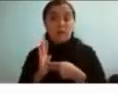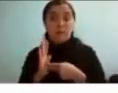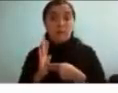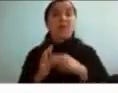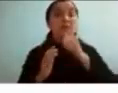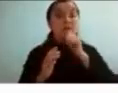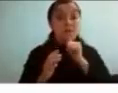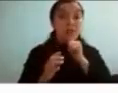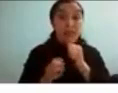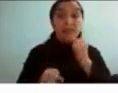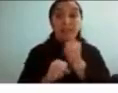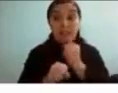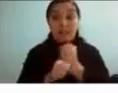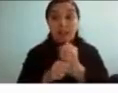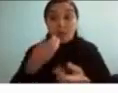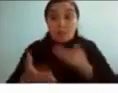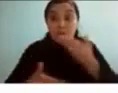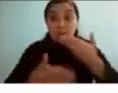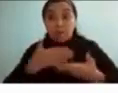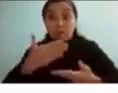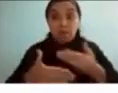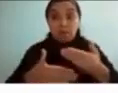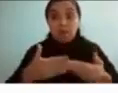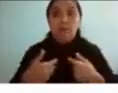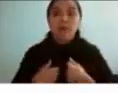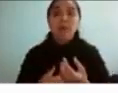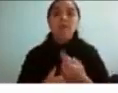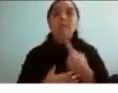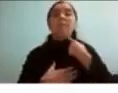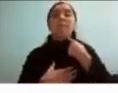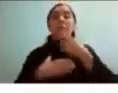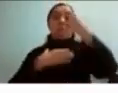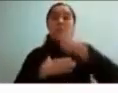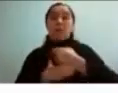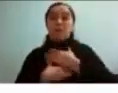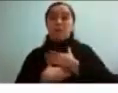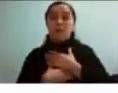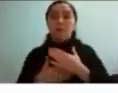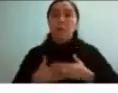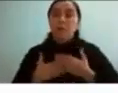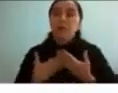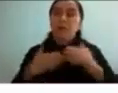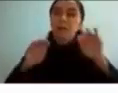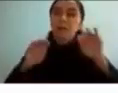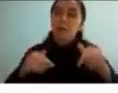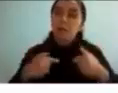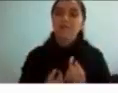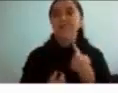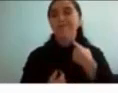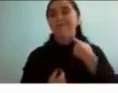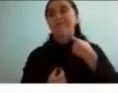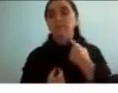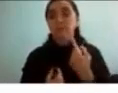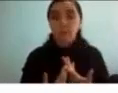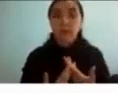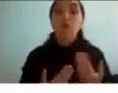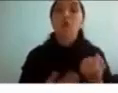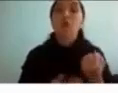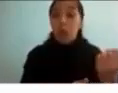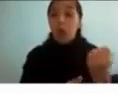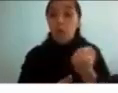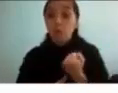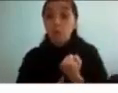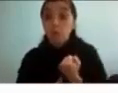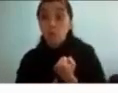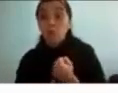afecta mi parte más personal y afecta como yo me siento conmigo misma entonces para eso busco ayuda adicional de